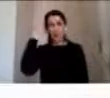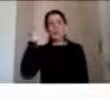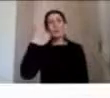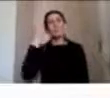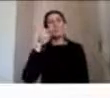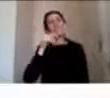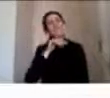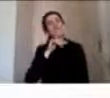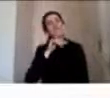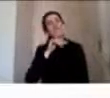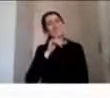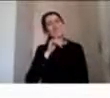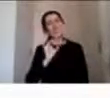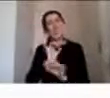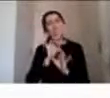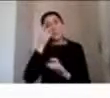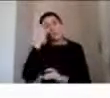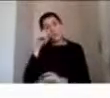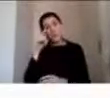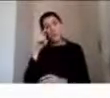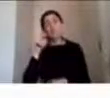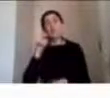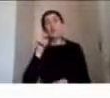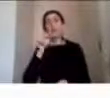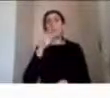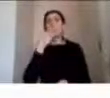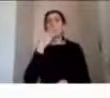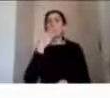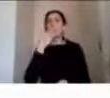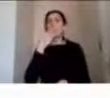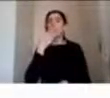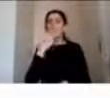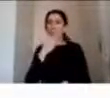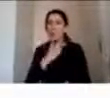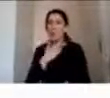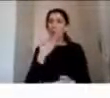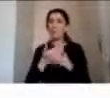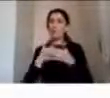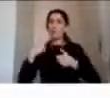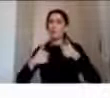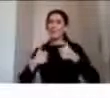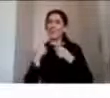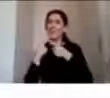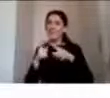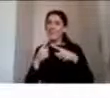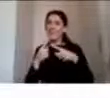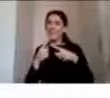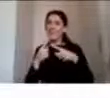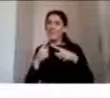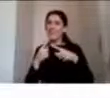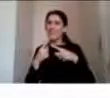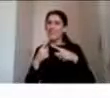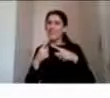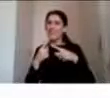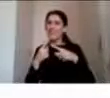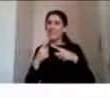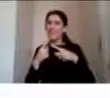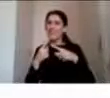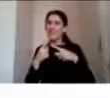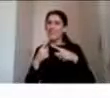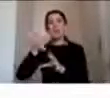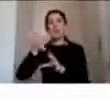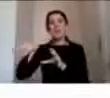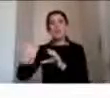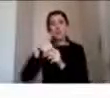mejores índices de funcionalidad cuando hay intervención multidisciplinaria temprana que involucre activamente a las familias